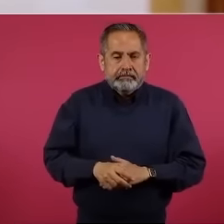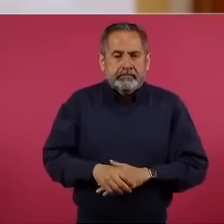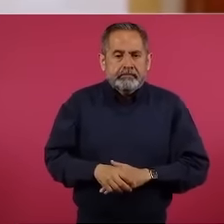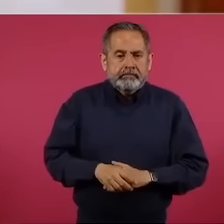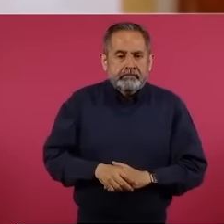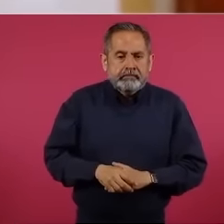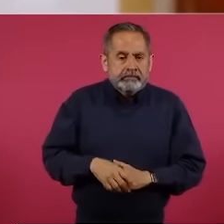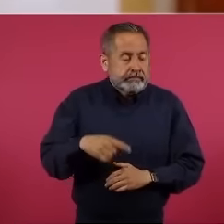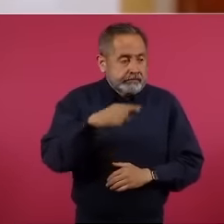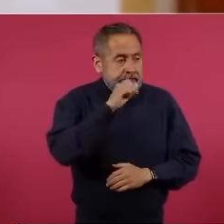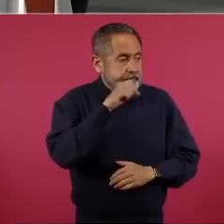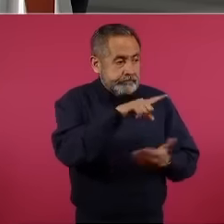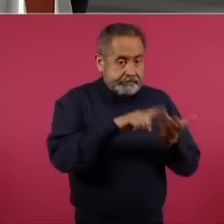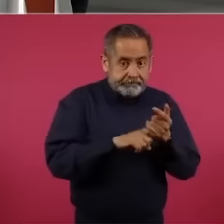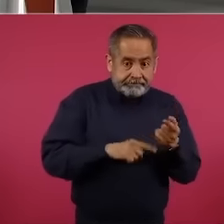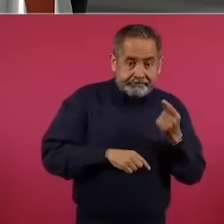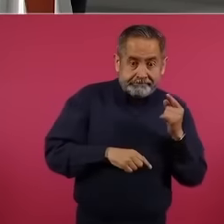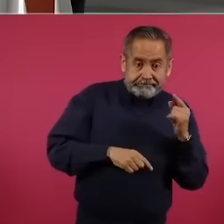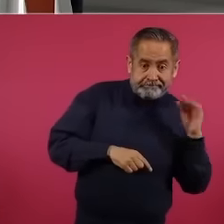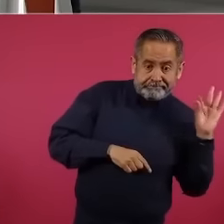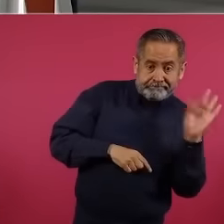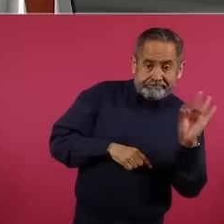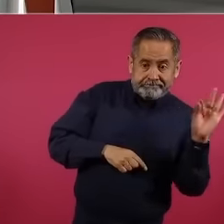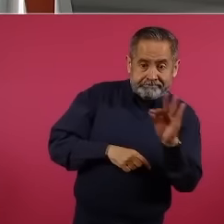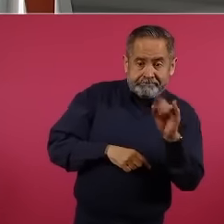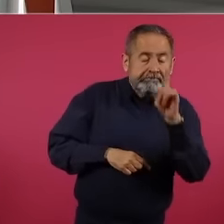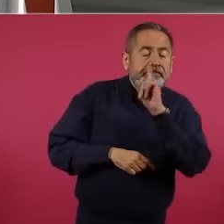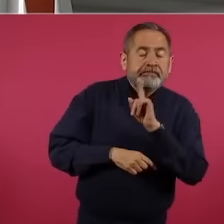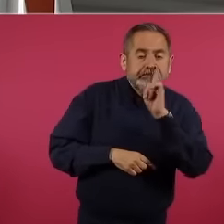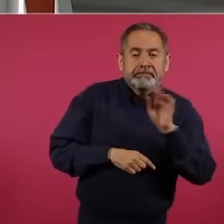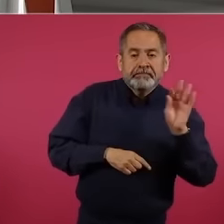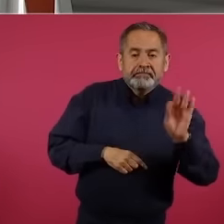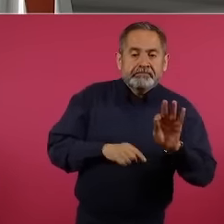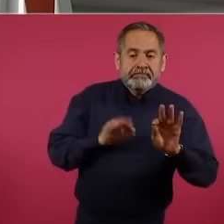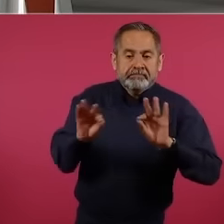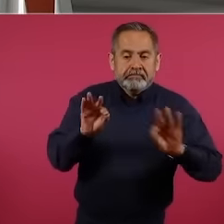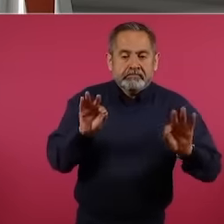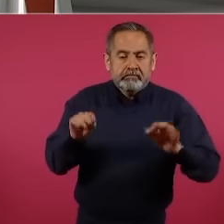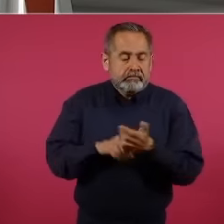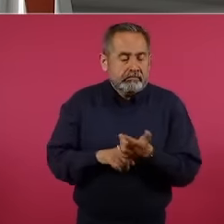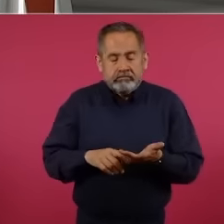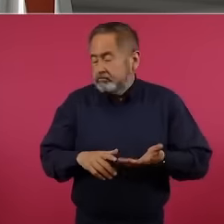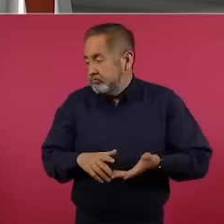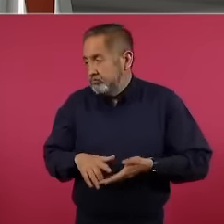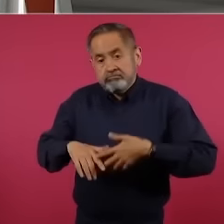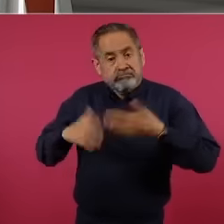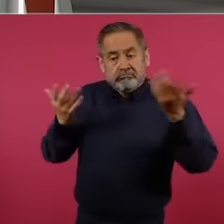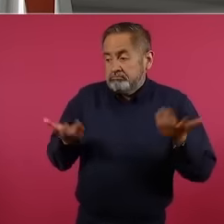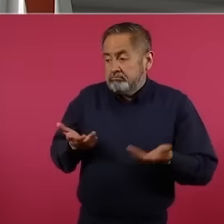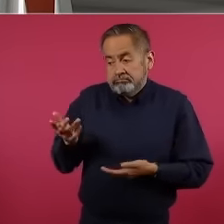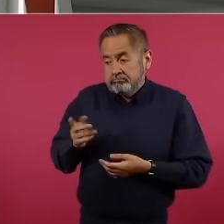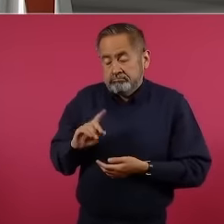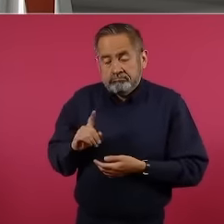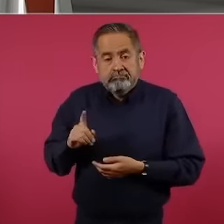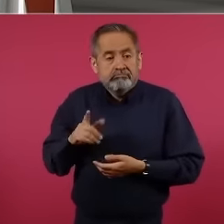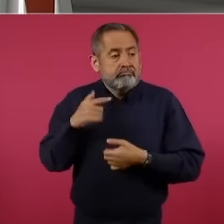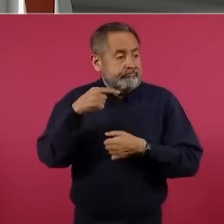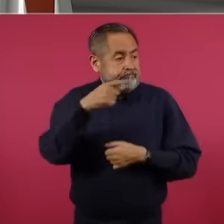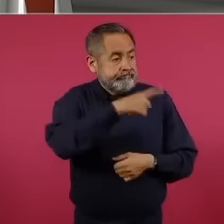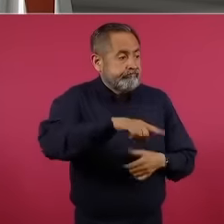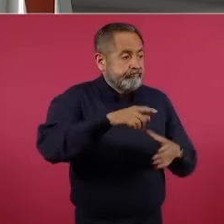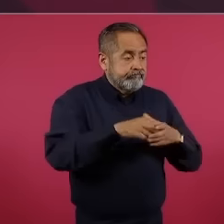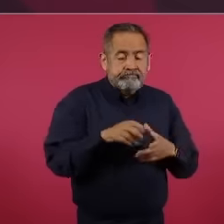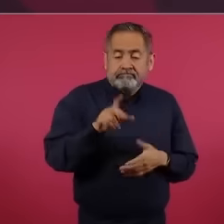Les han dicho, por ejemplo, que va a depender el Poder